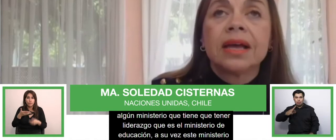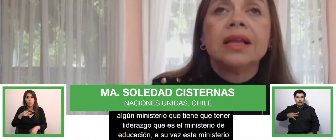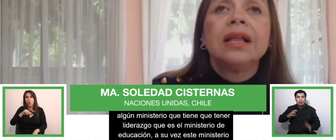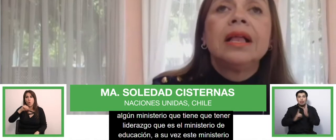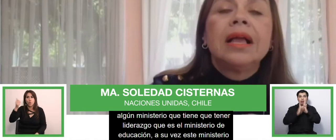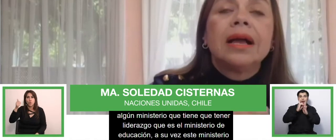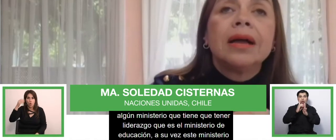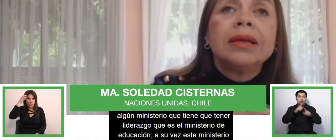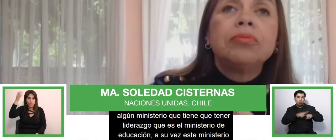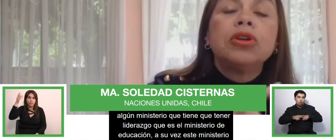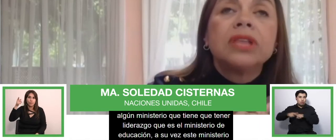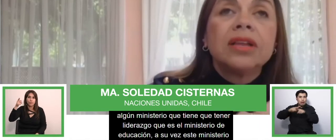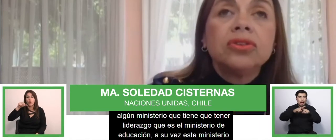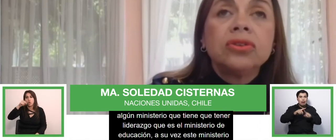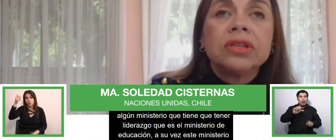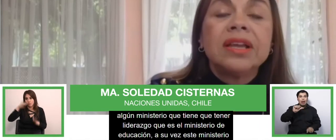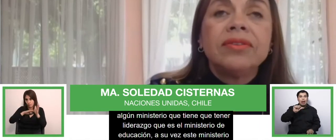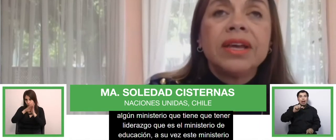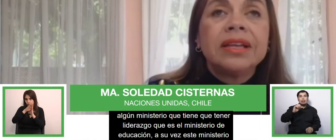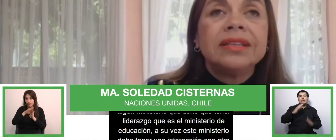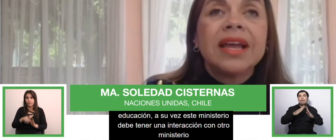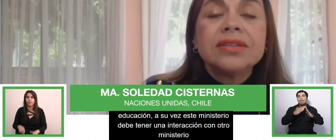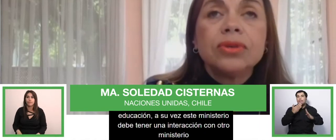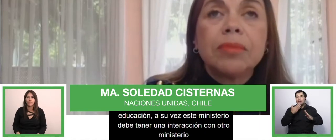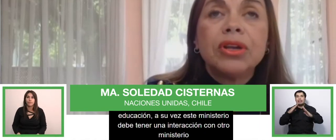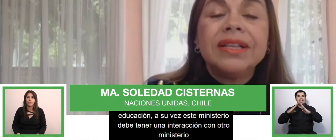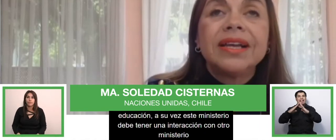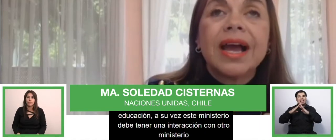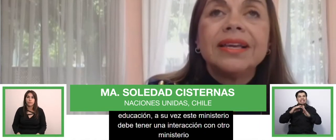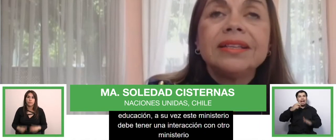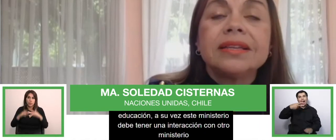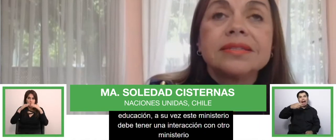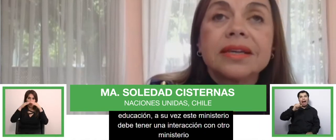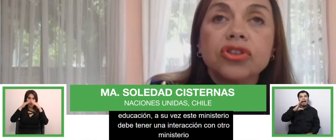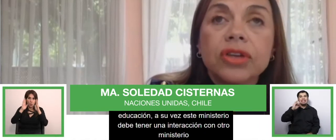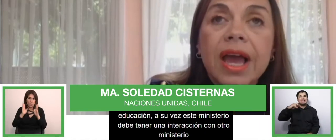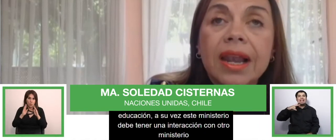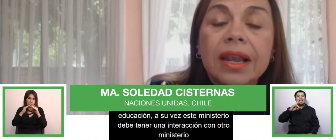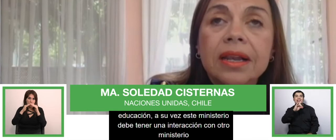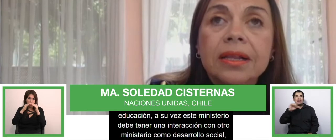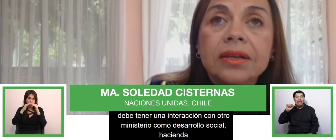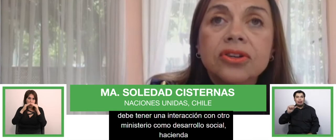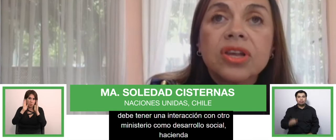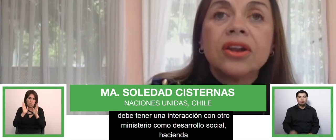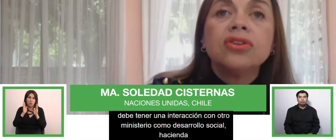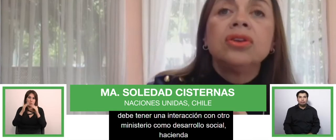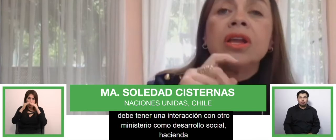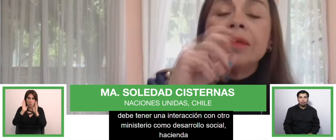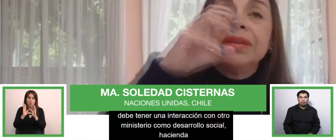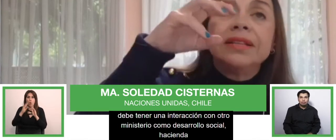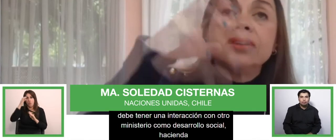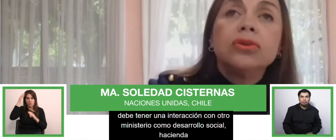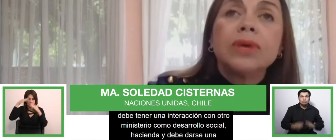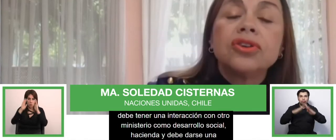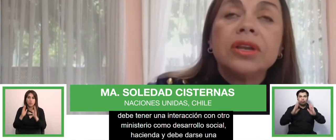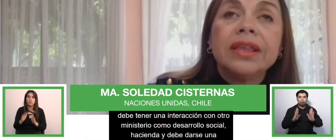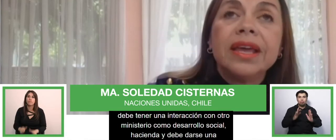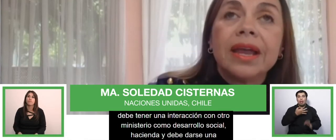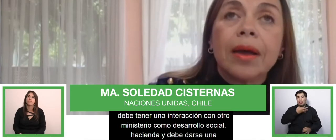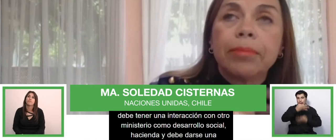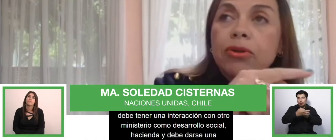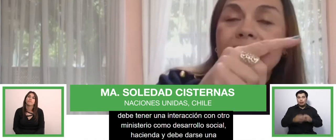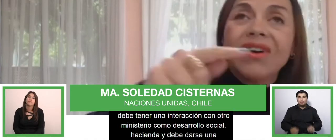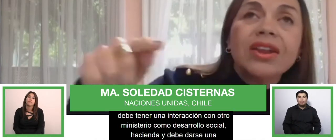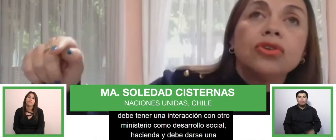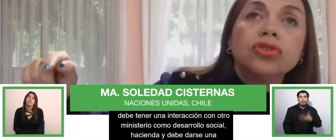Hacienda, y por lo tanto debe darse una política intersectorial. O sea, el Ministerio de Educación